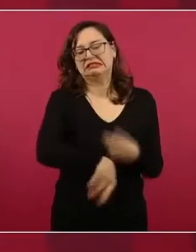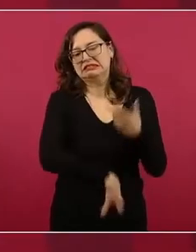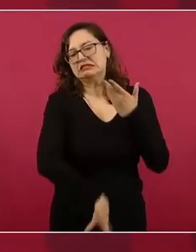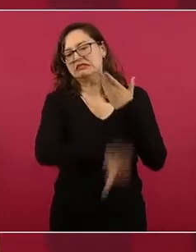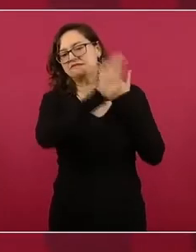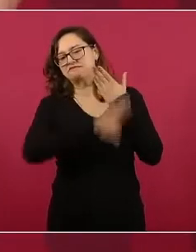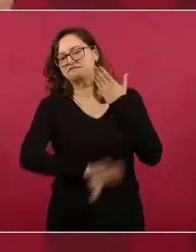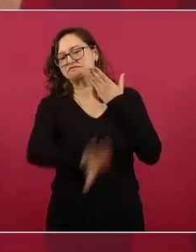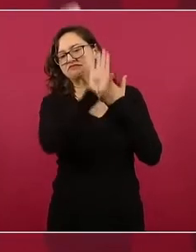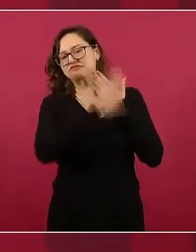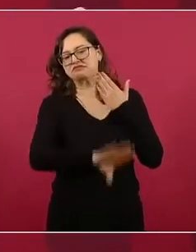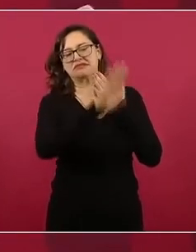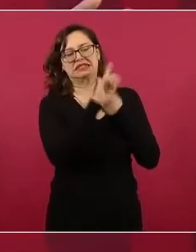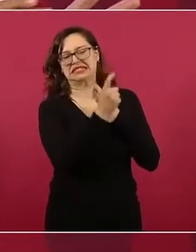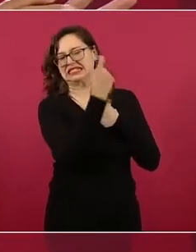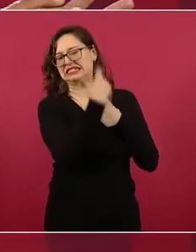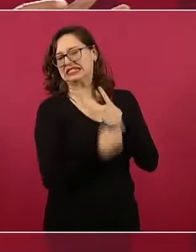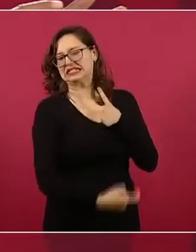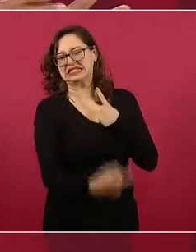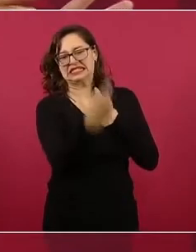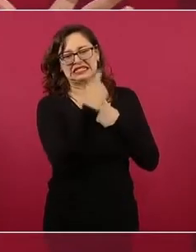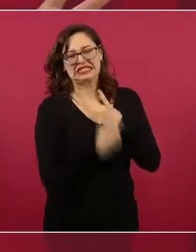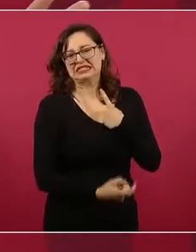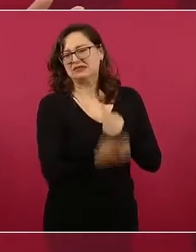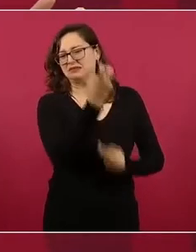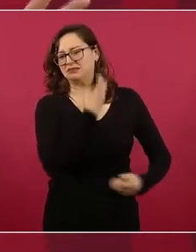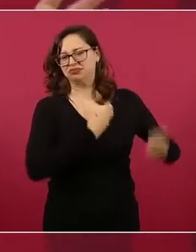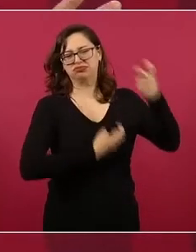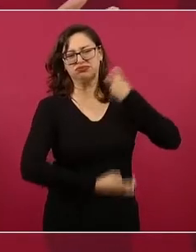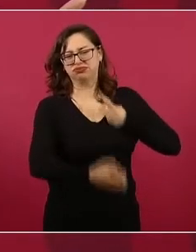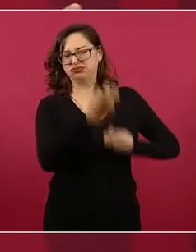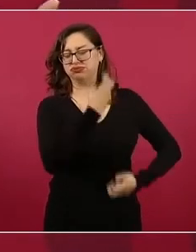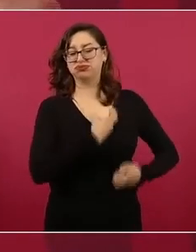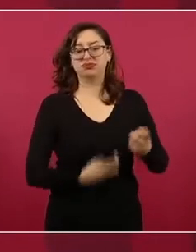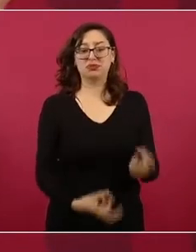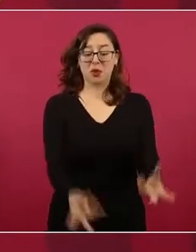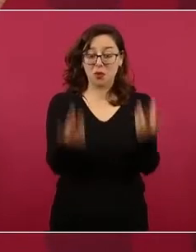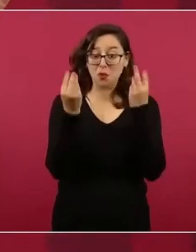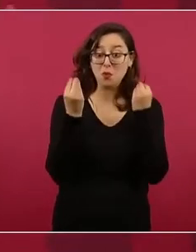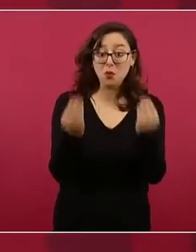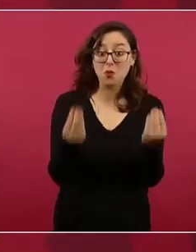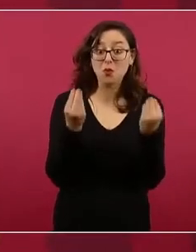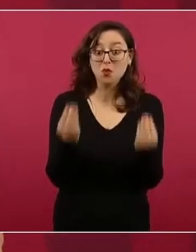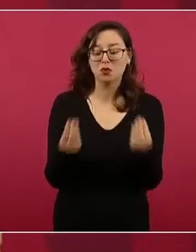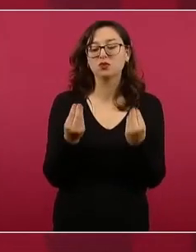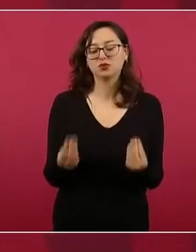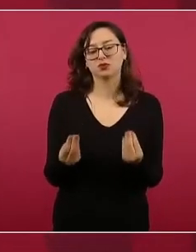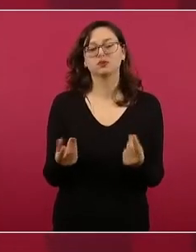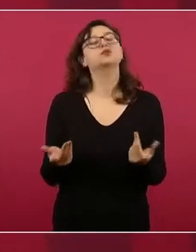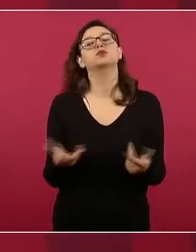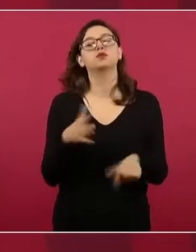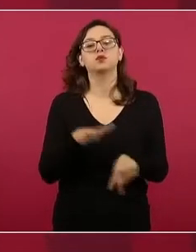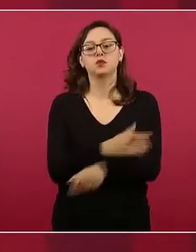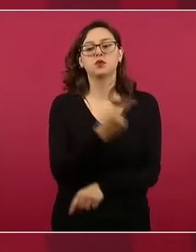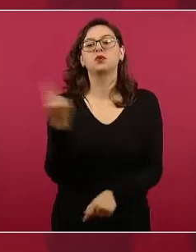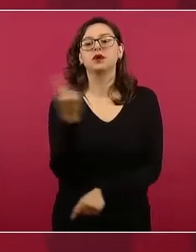Es muy claro que durante todo el periodo neoliberal no se construyó